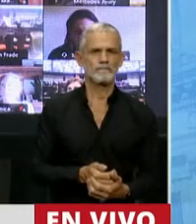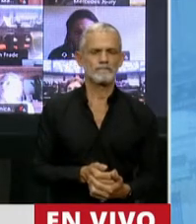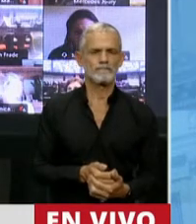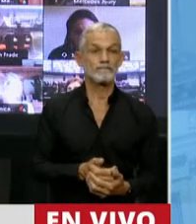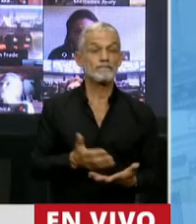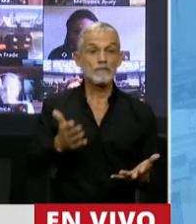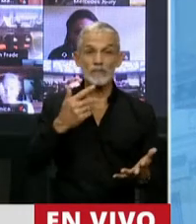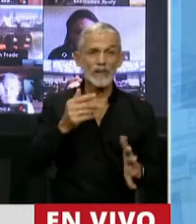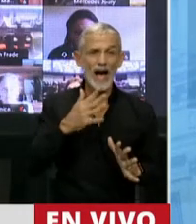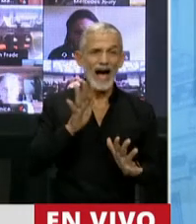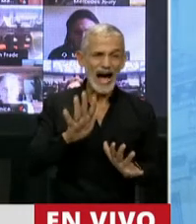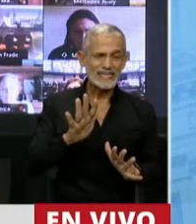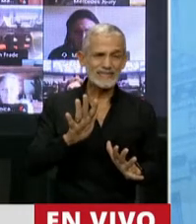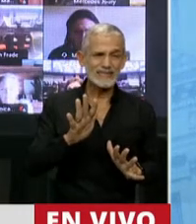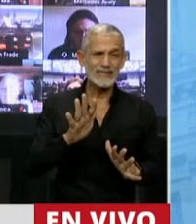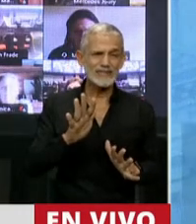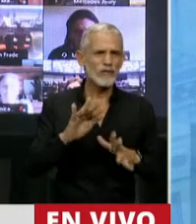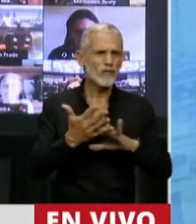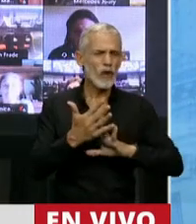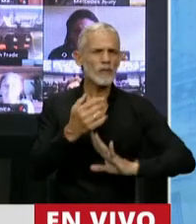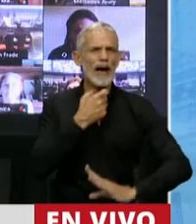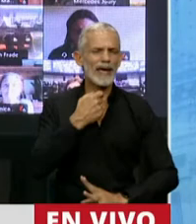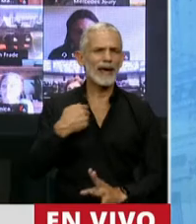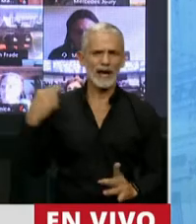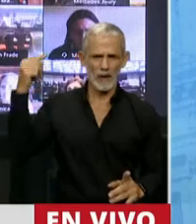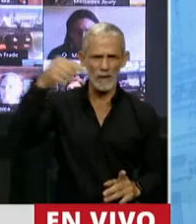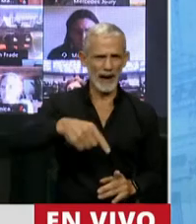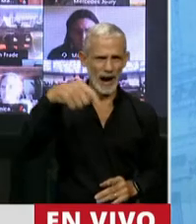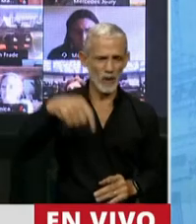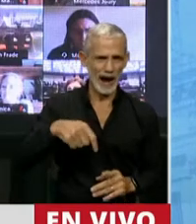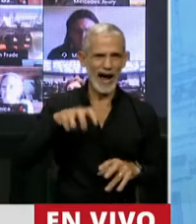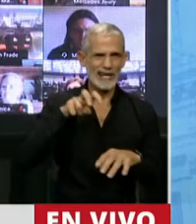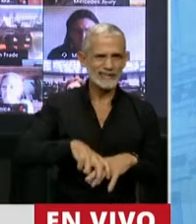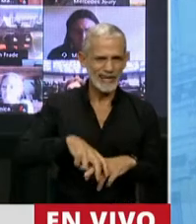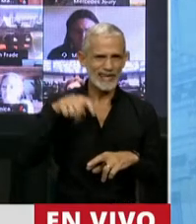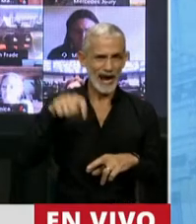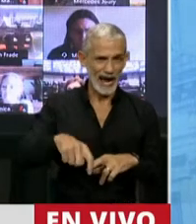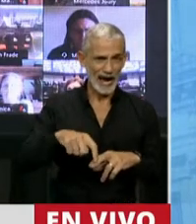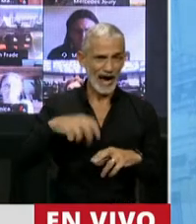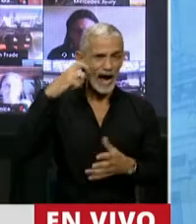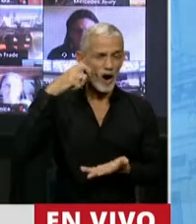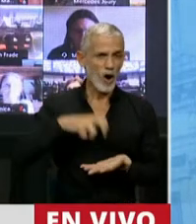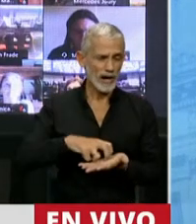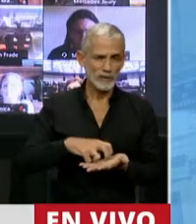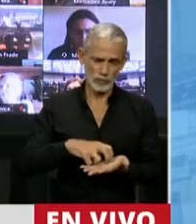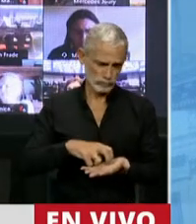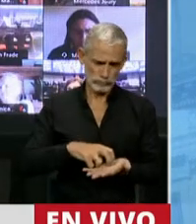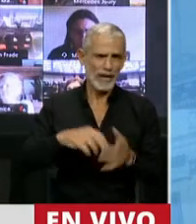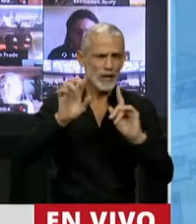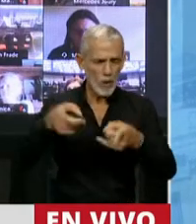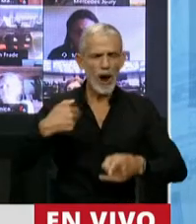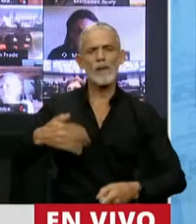si esto es para impedirnos que nos vengamos a sentar en nuestras bancas, no lo van a conseguir.